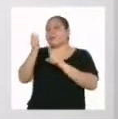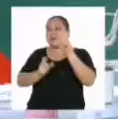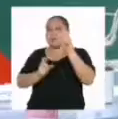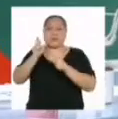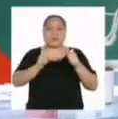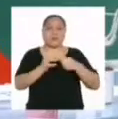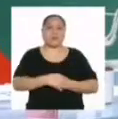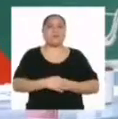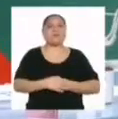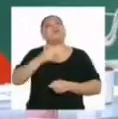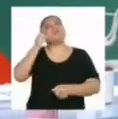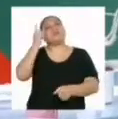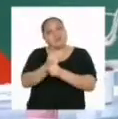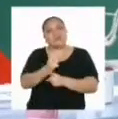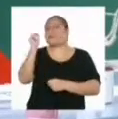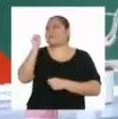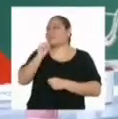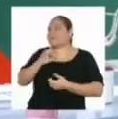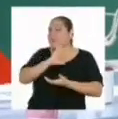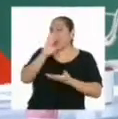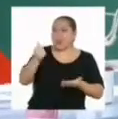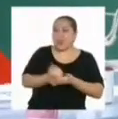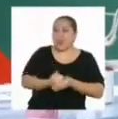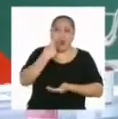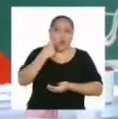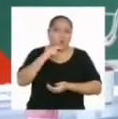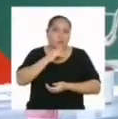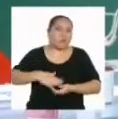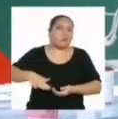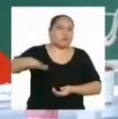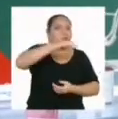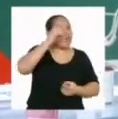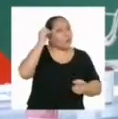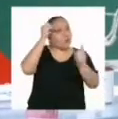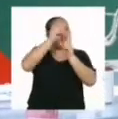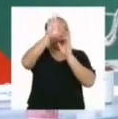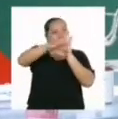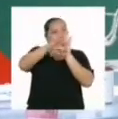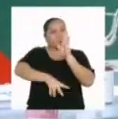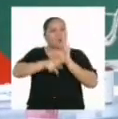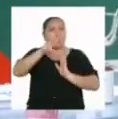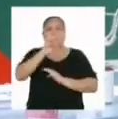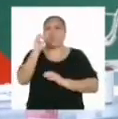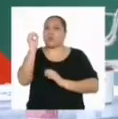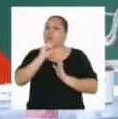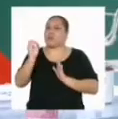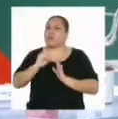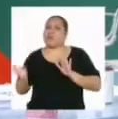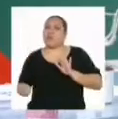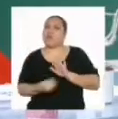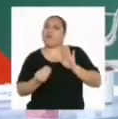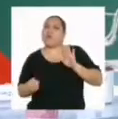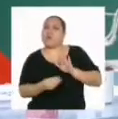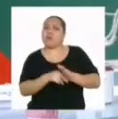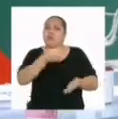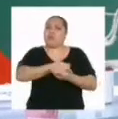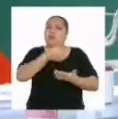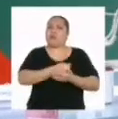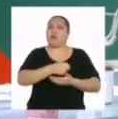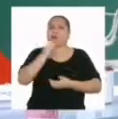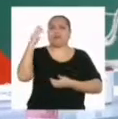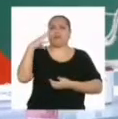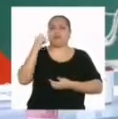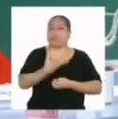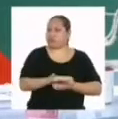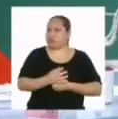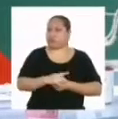personas. Claro, todos y todas por ese gran objetivo. Reducir el 20% extra que nos viene en el recibo.